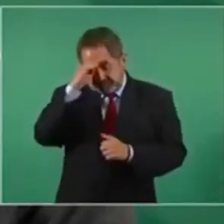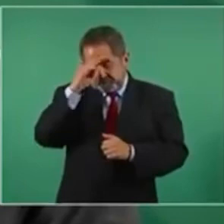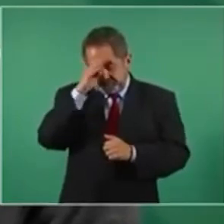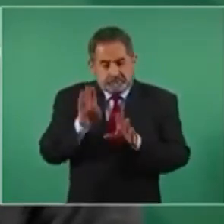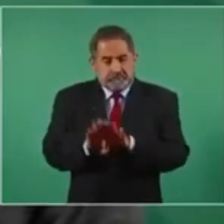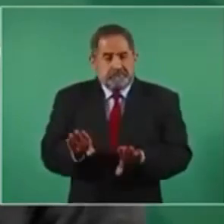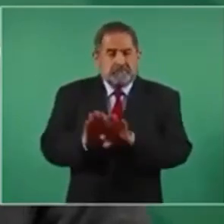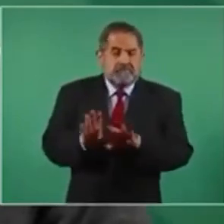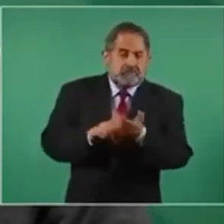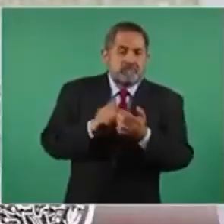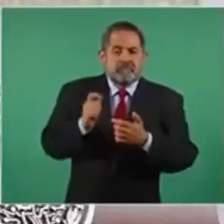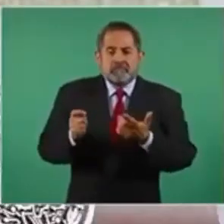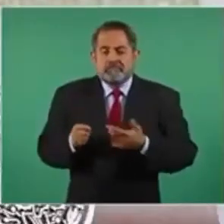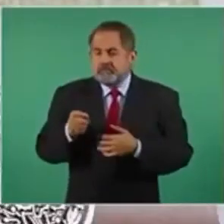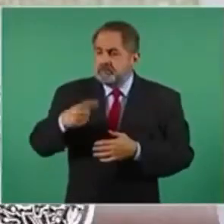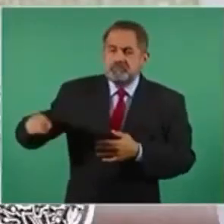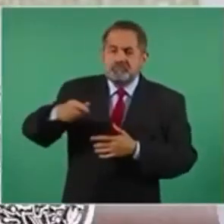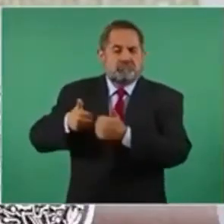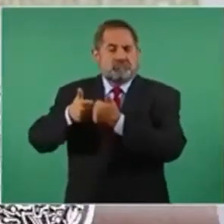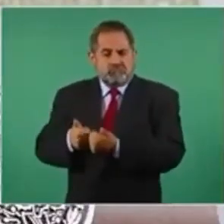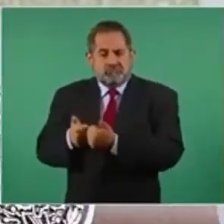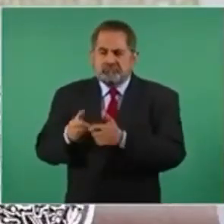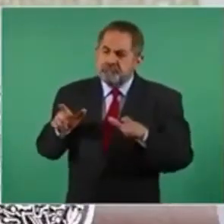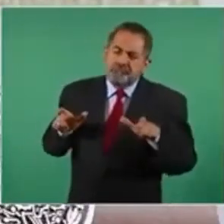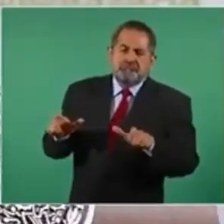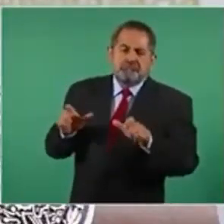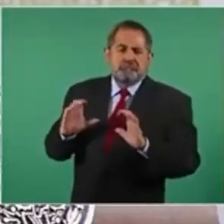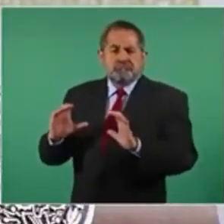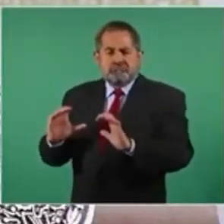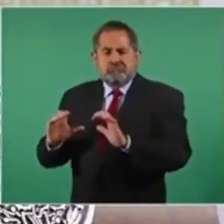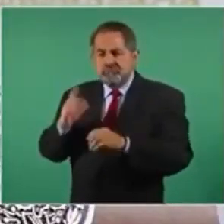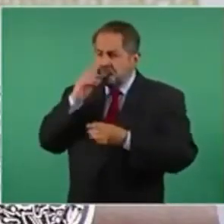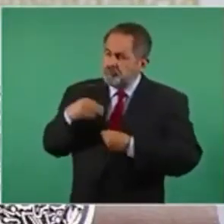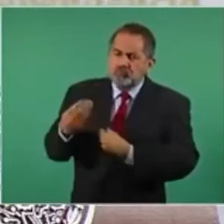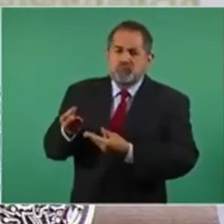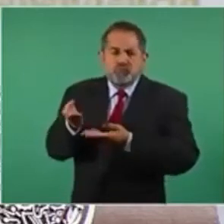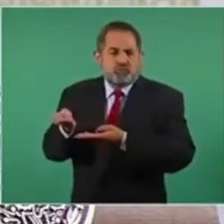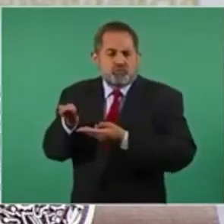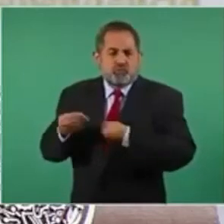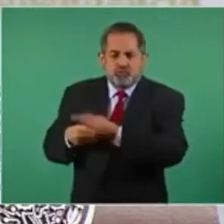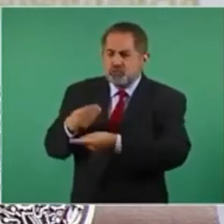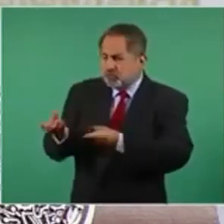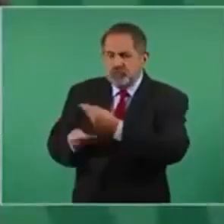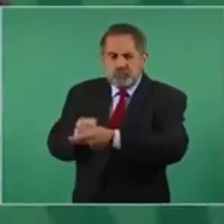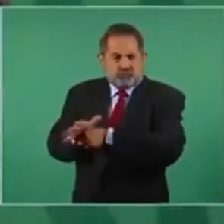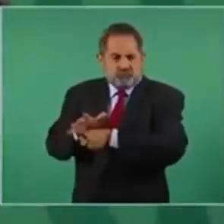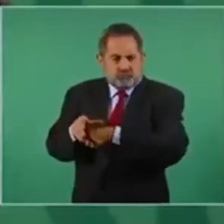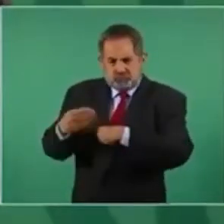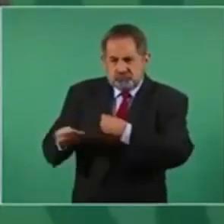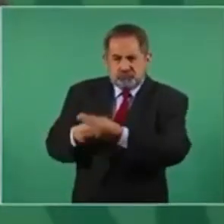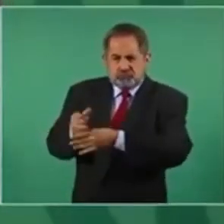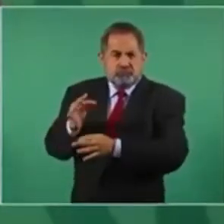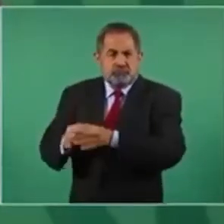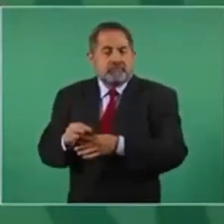poner orden en la frontera porque, a su juicio, si se abre y los migrantes pasan libremente hacia el norte, se corren muchos riesgos.